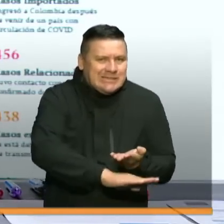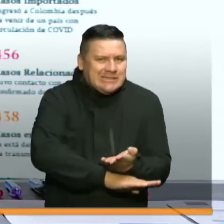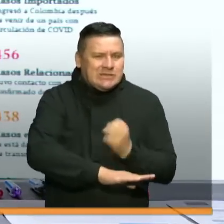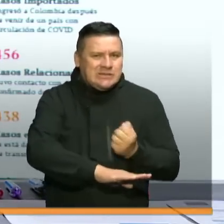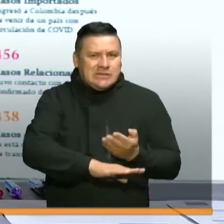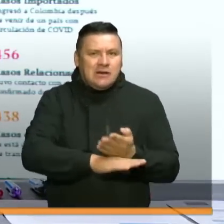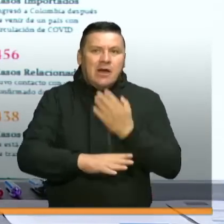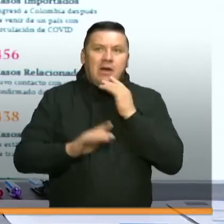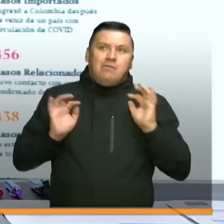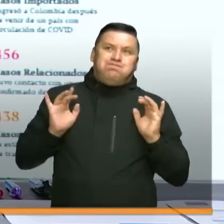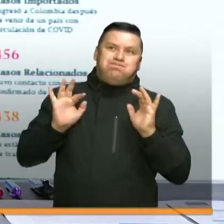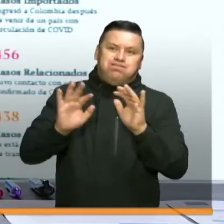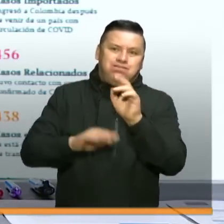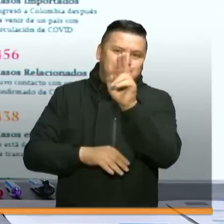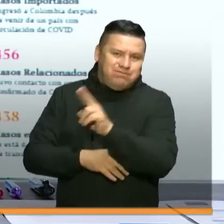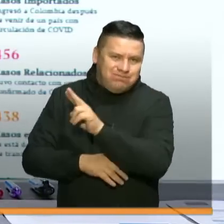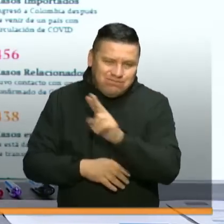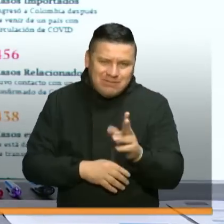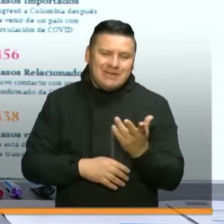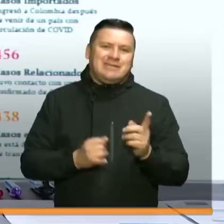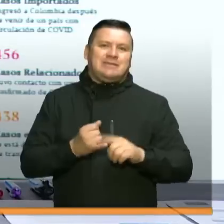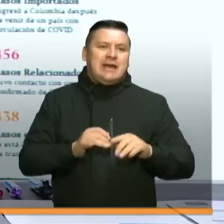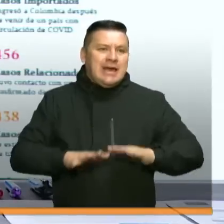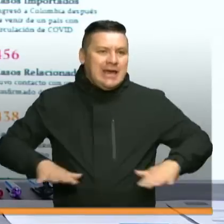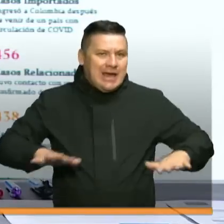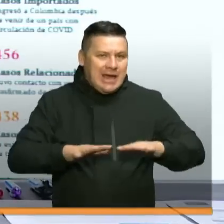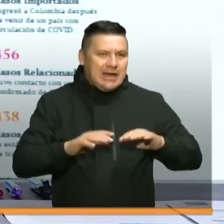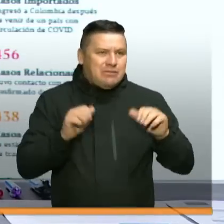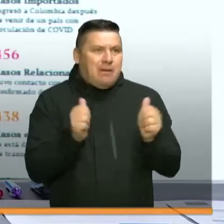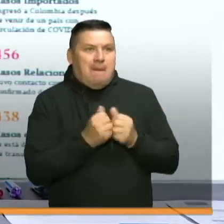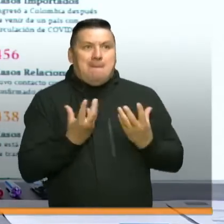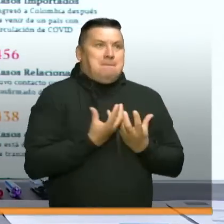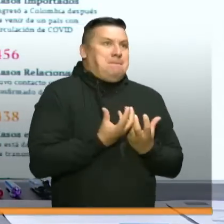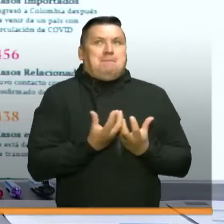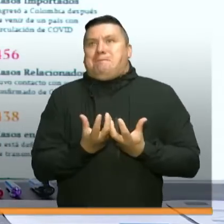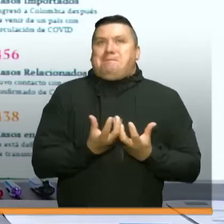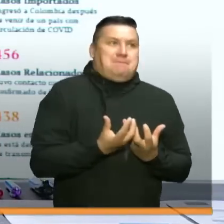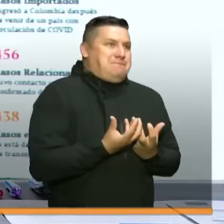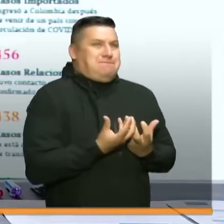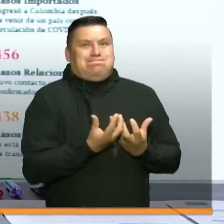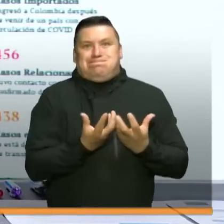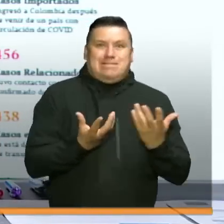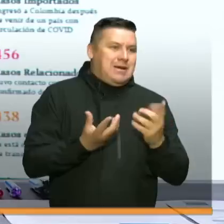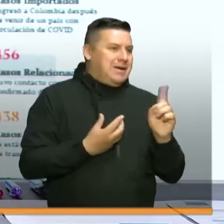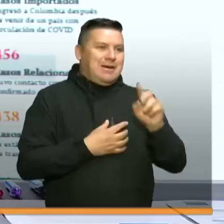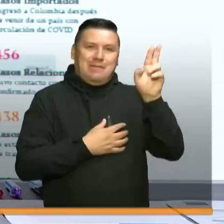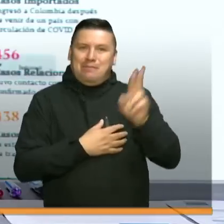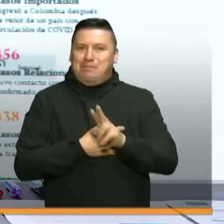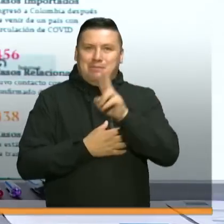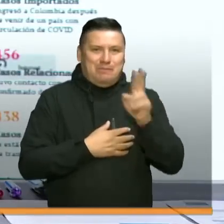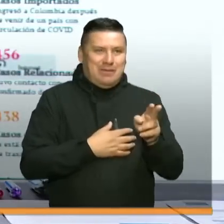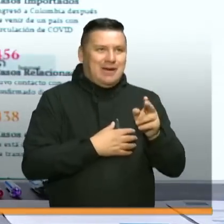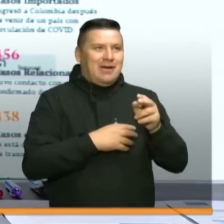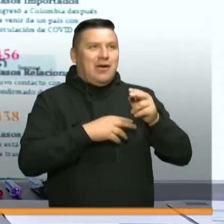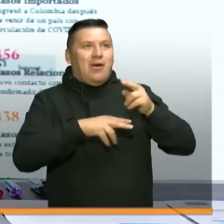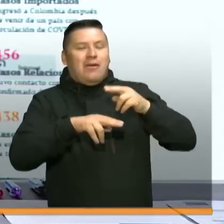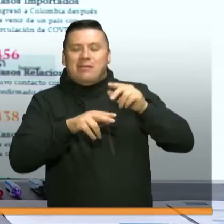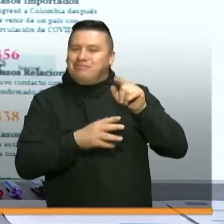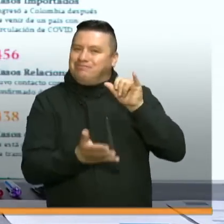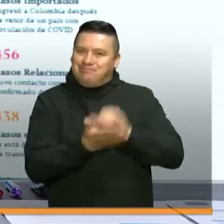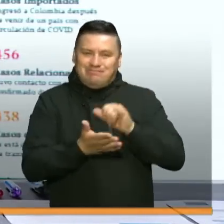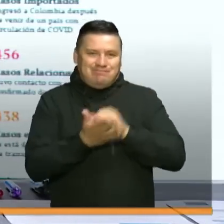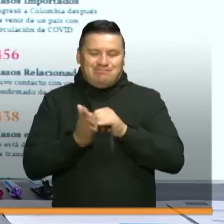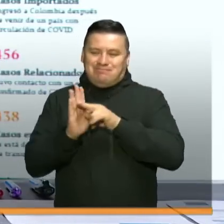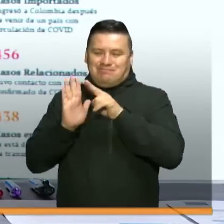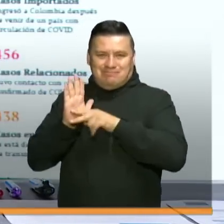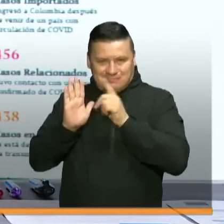términos de eventos, restricciones en términos de espacios de aglomeración, restricciones inclusive las que nosotros debemos tener por las mismas